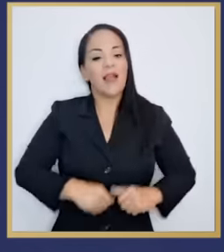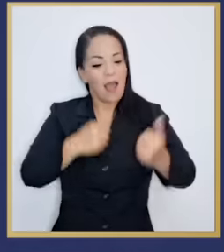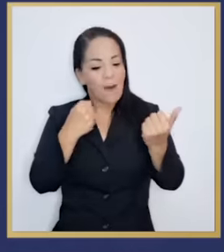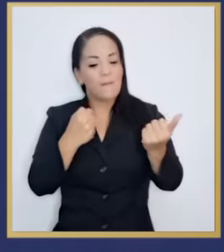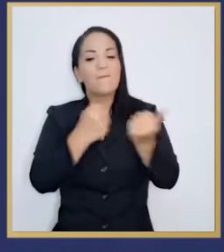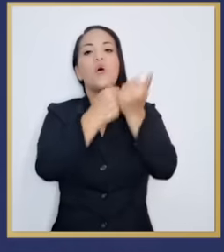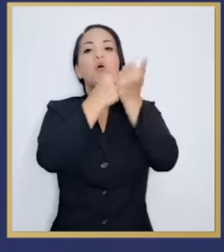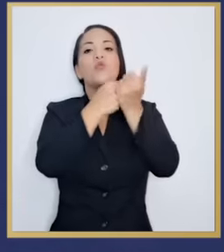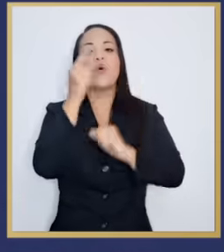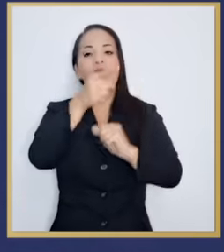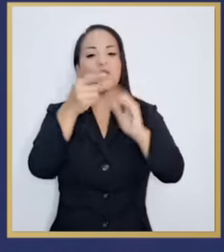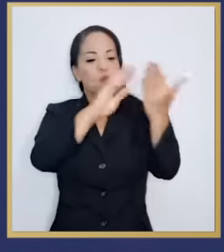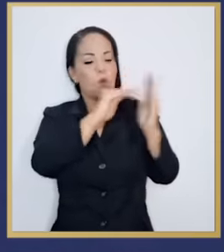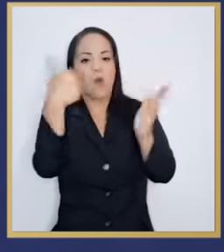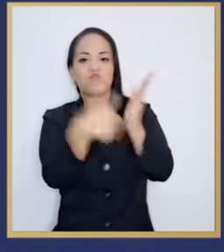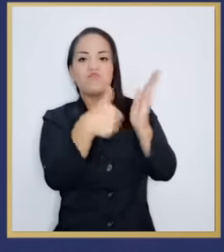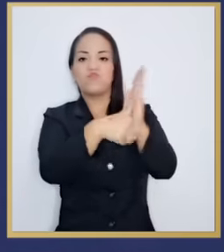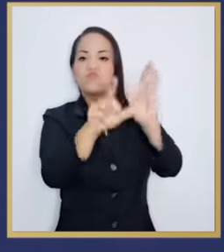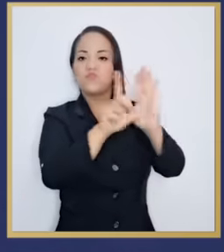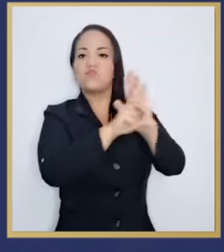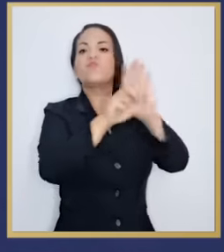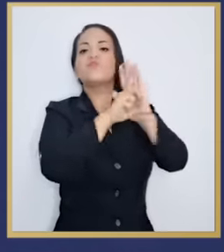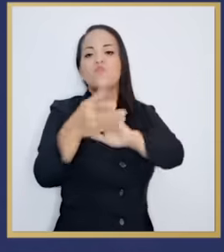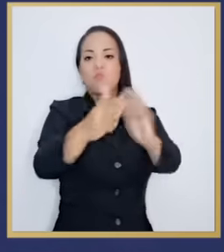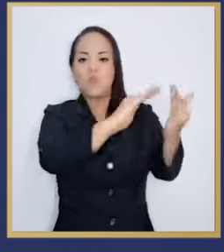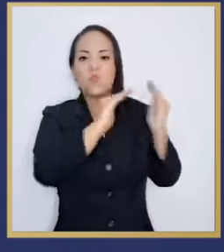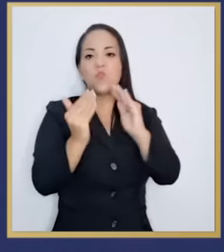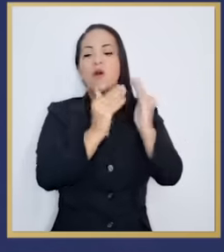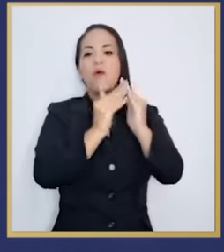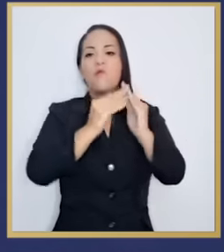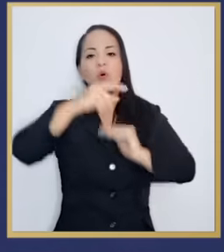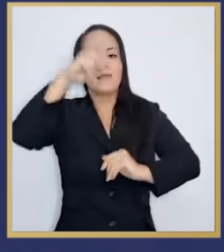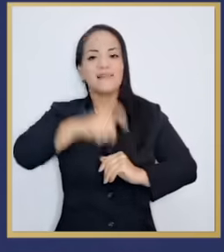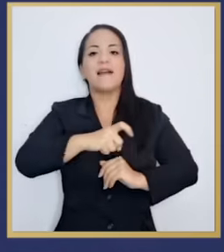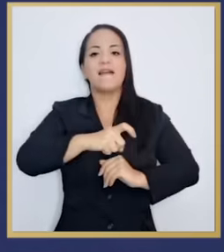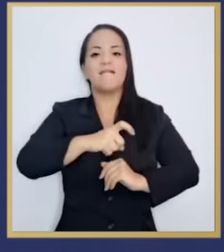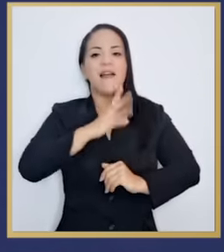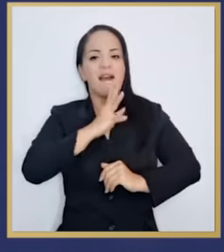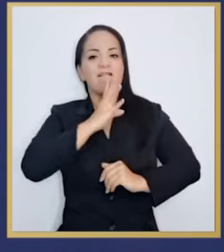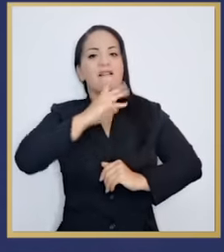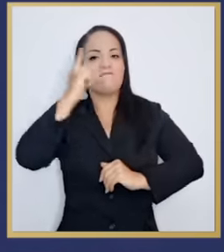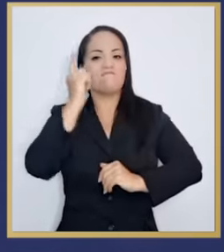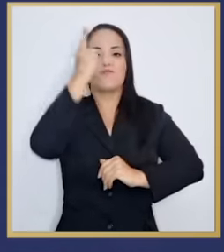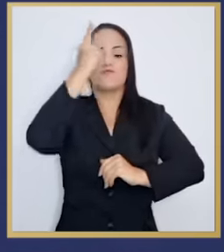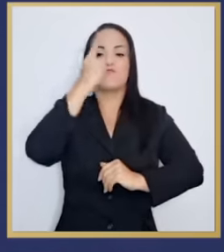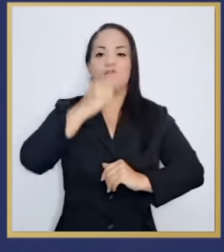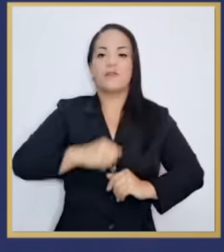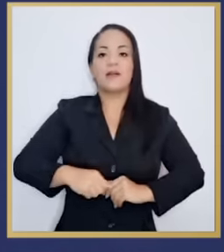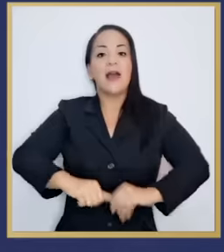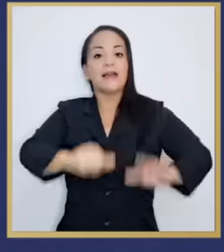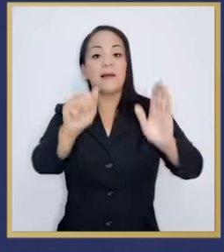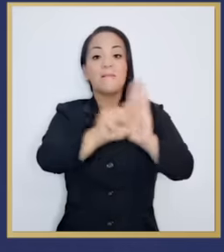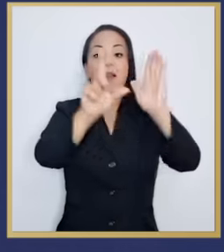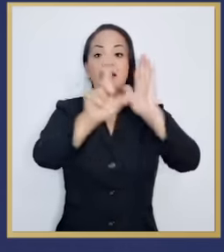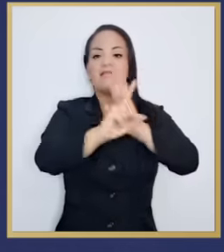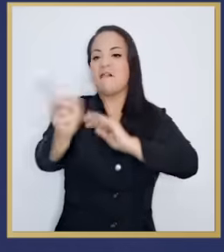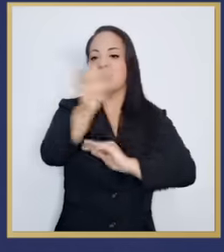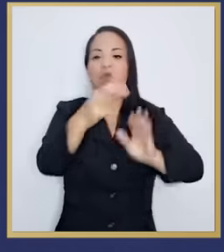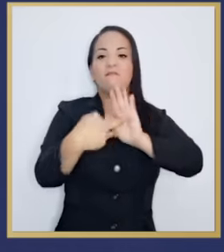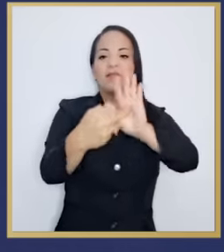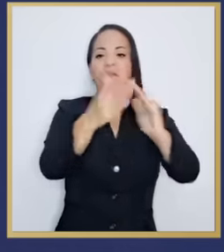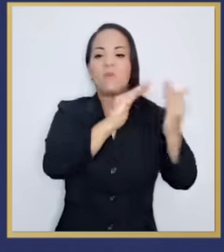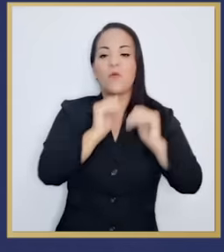el referéndum tiene que ser el pueblo ahora el pueblo es el que tiene que hablar esta